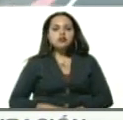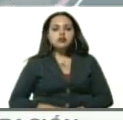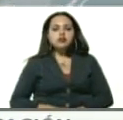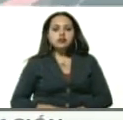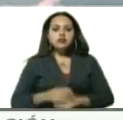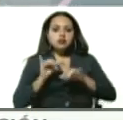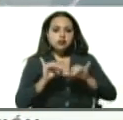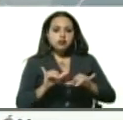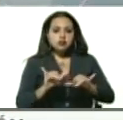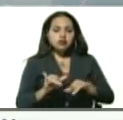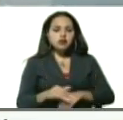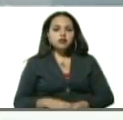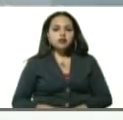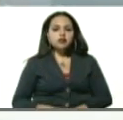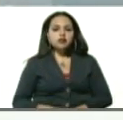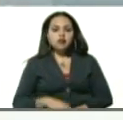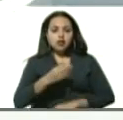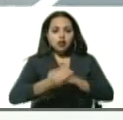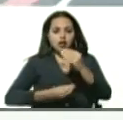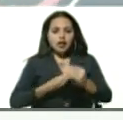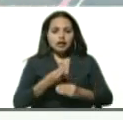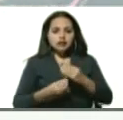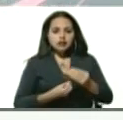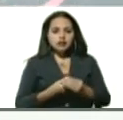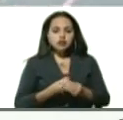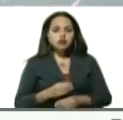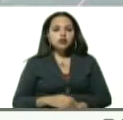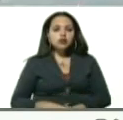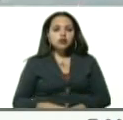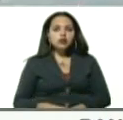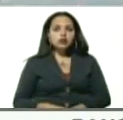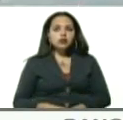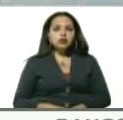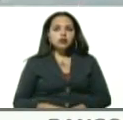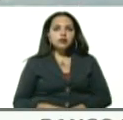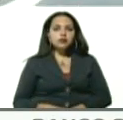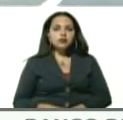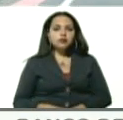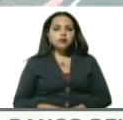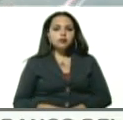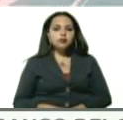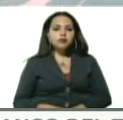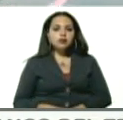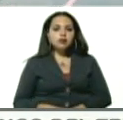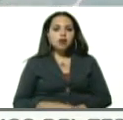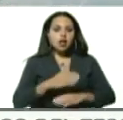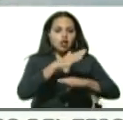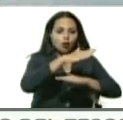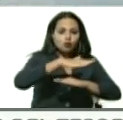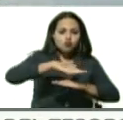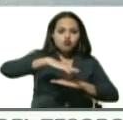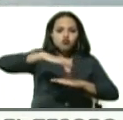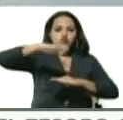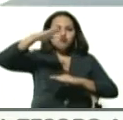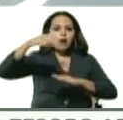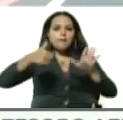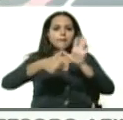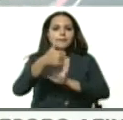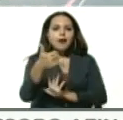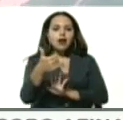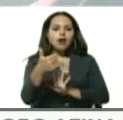producto de la tremenda presión que se genera por las curvas exponenciales de contagio